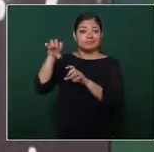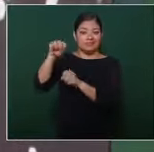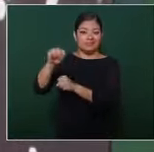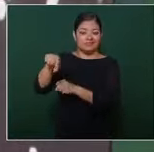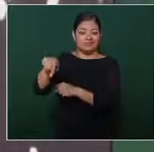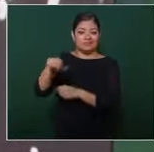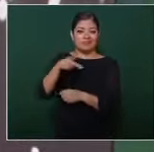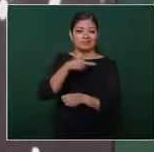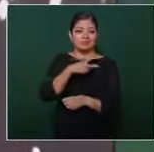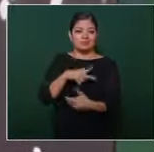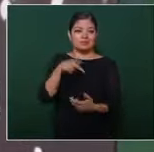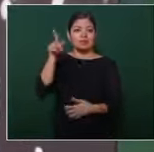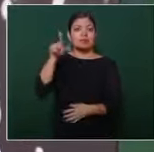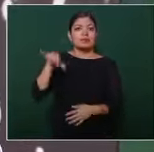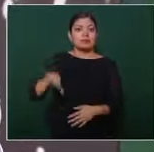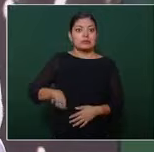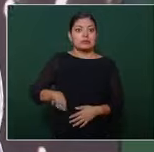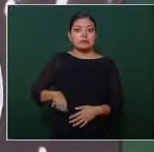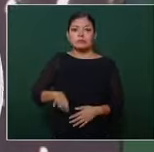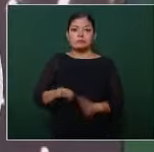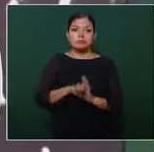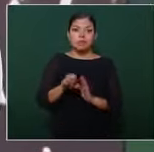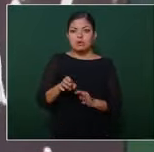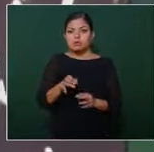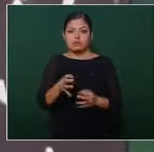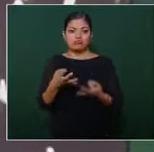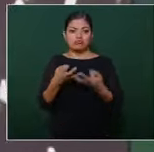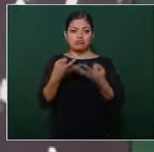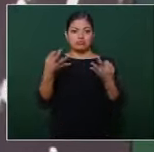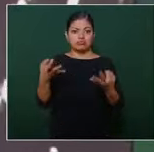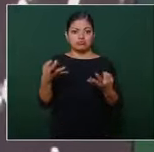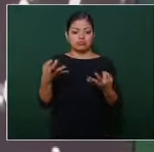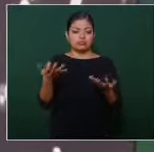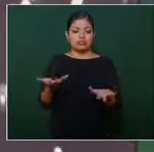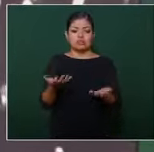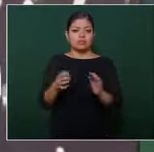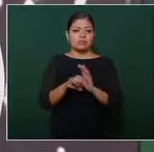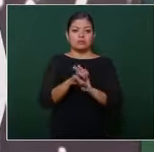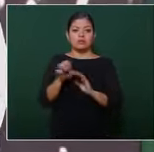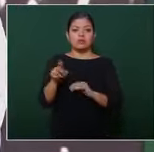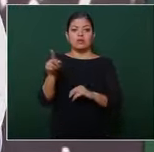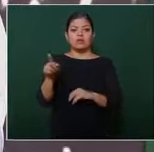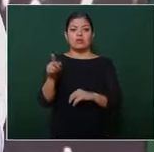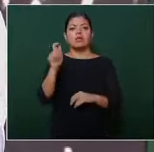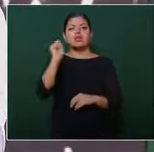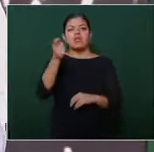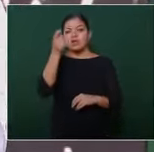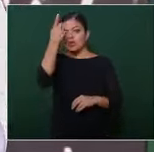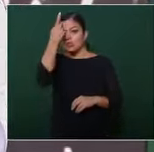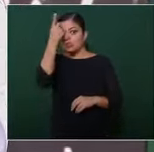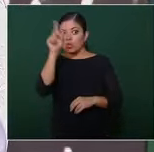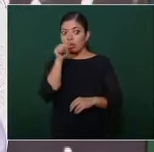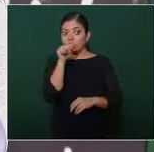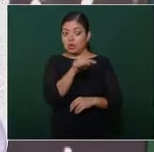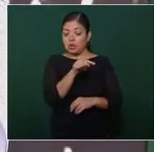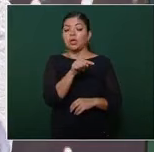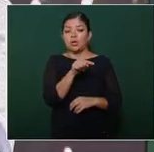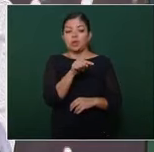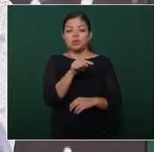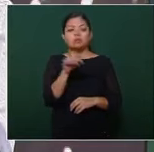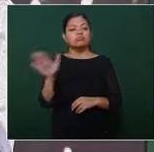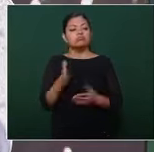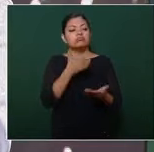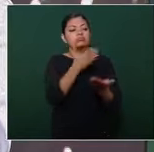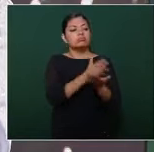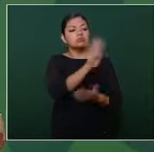les interesaba un terreno iban con el propietario y le